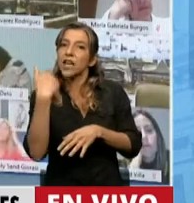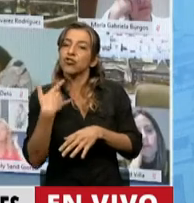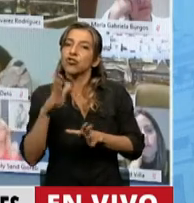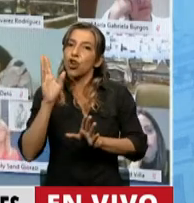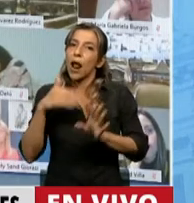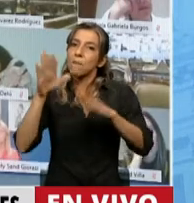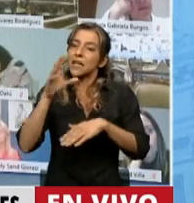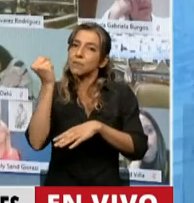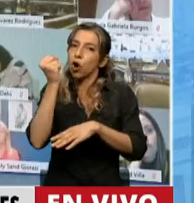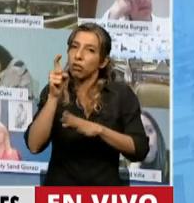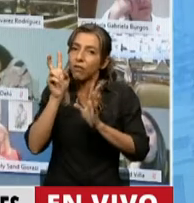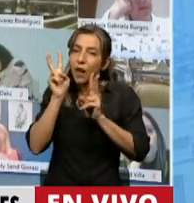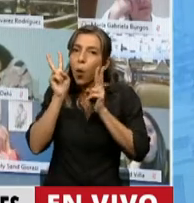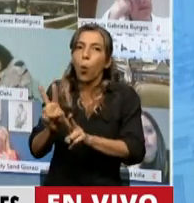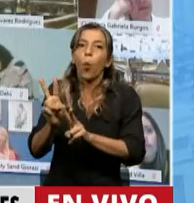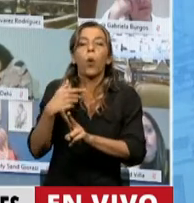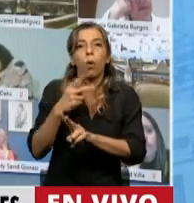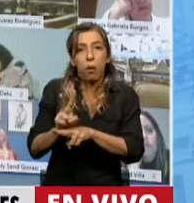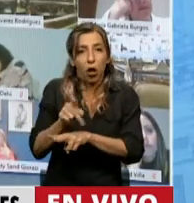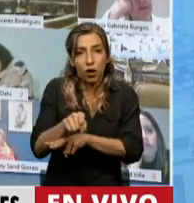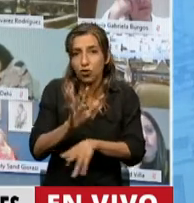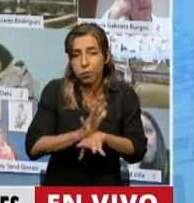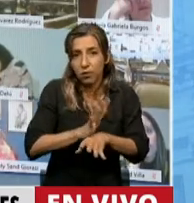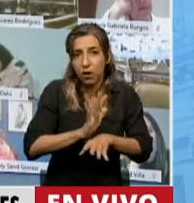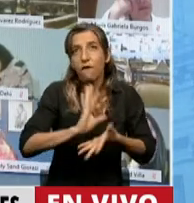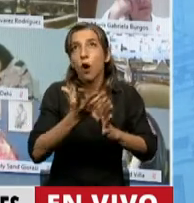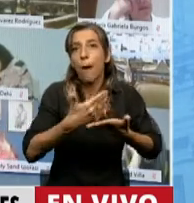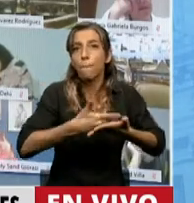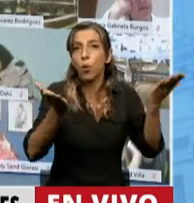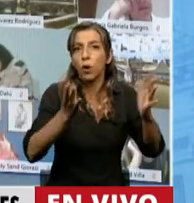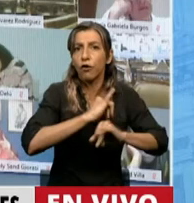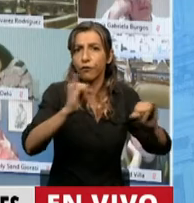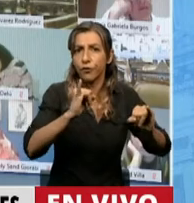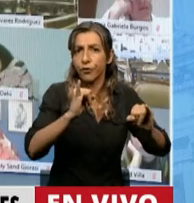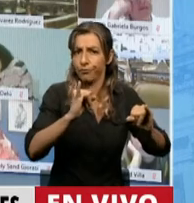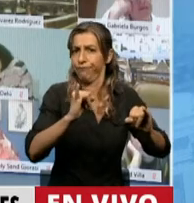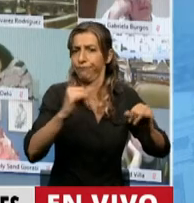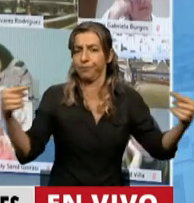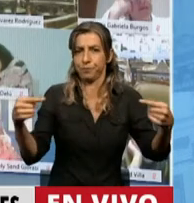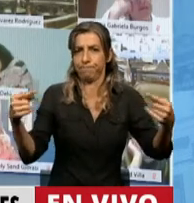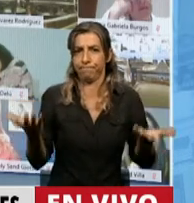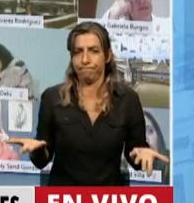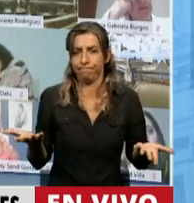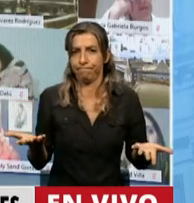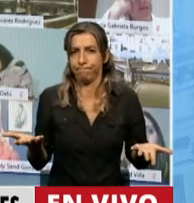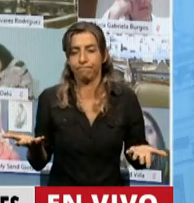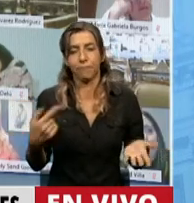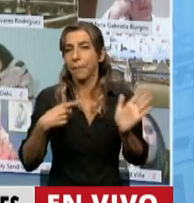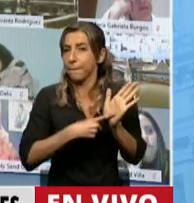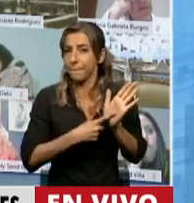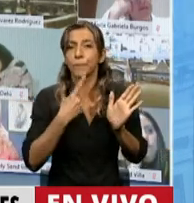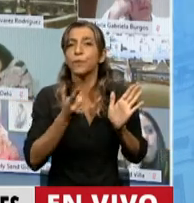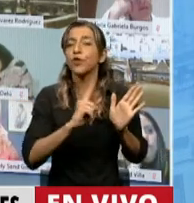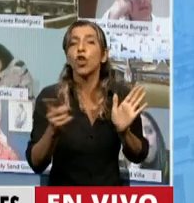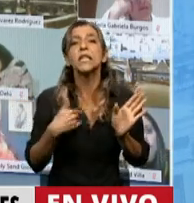no es la participación popular. El acuerdo no plantea, por ejemplo, que la participación de las organizaciones